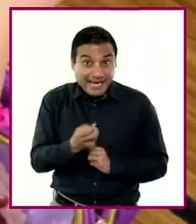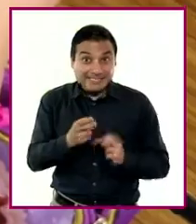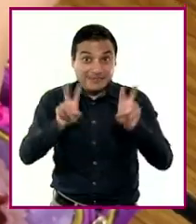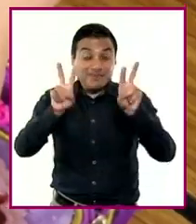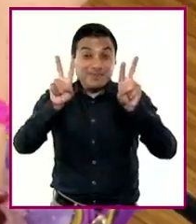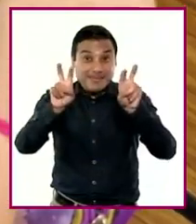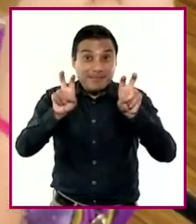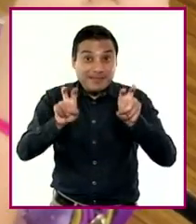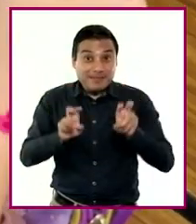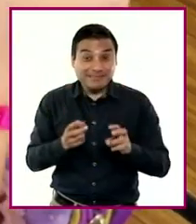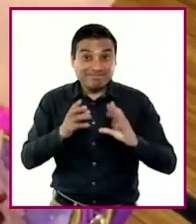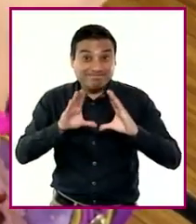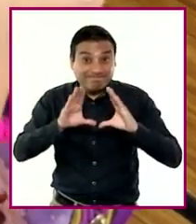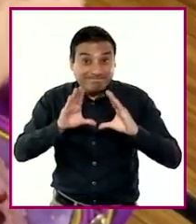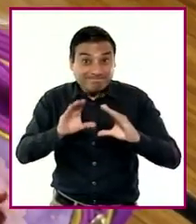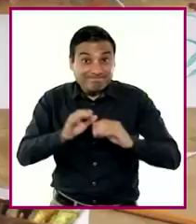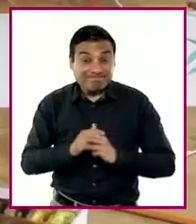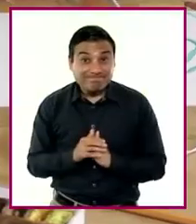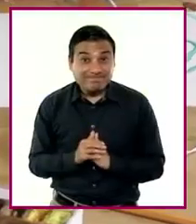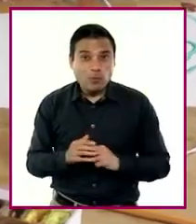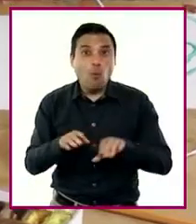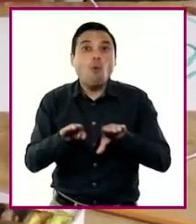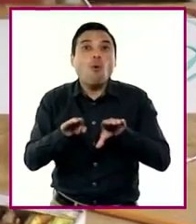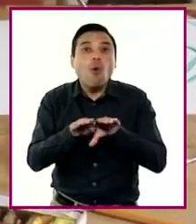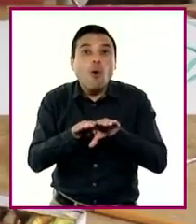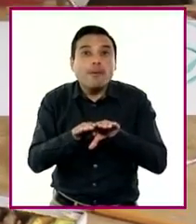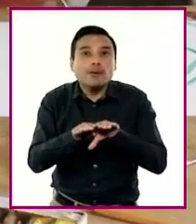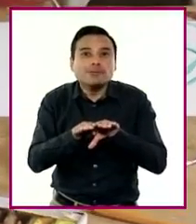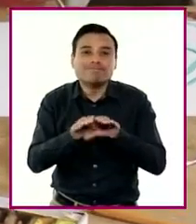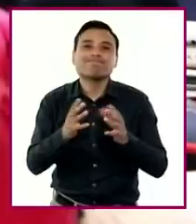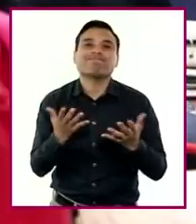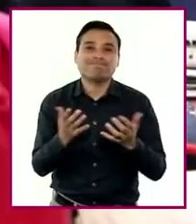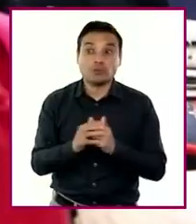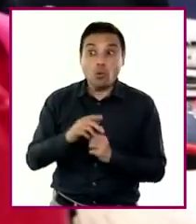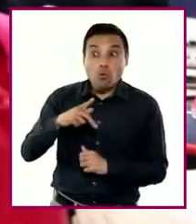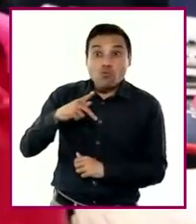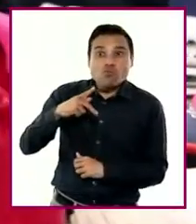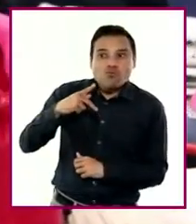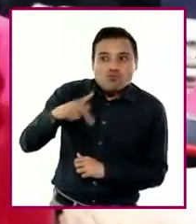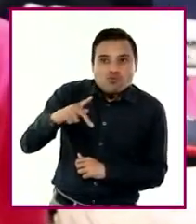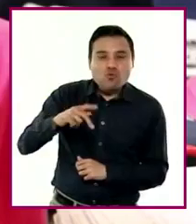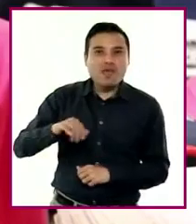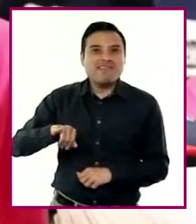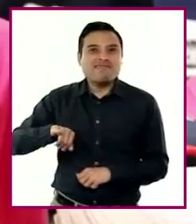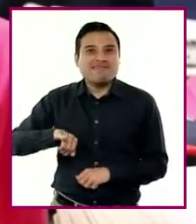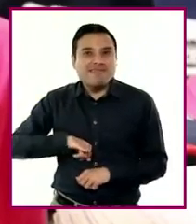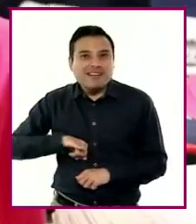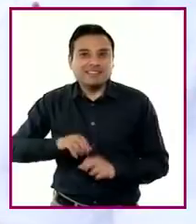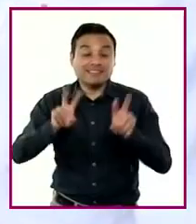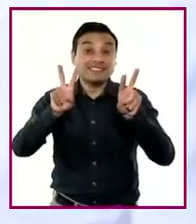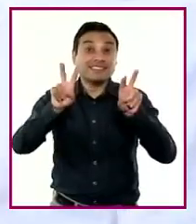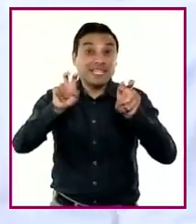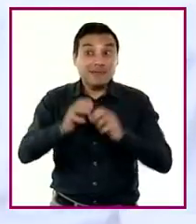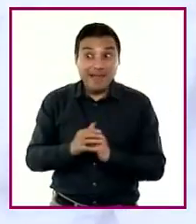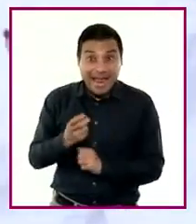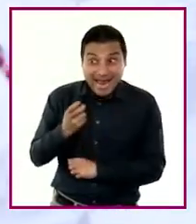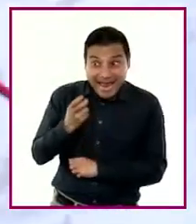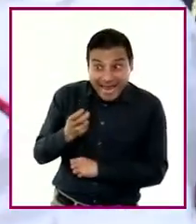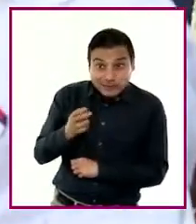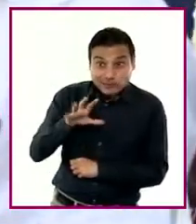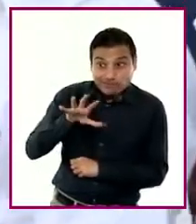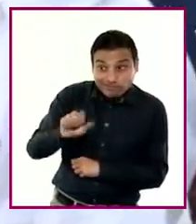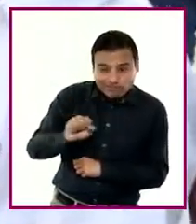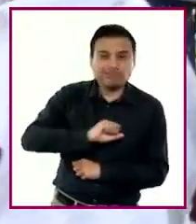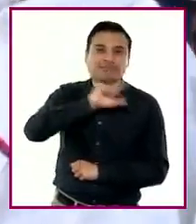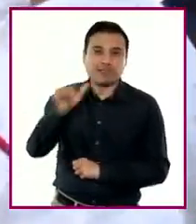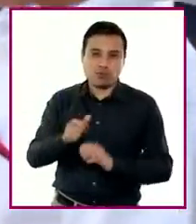implica a partir de la curiosidad, el interés e interrogantes de niñas y niños, así como de lo